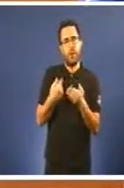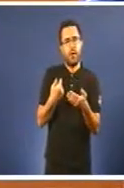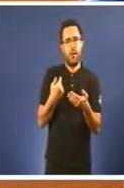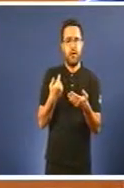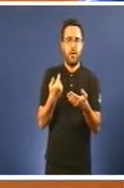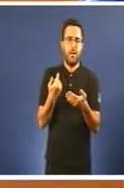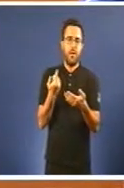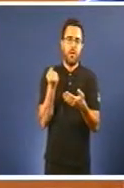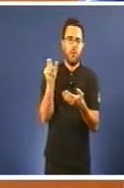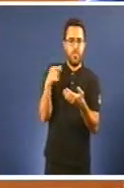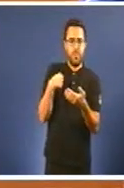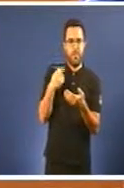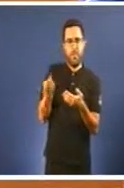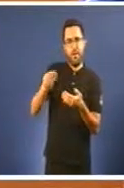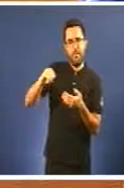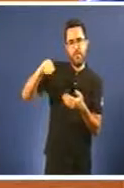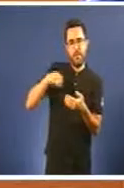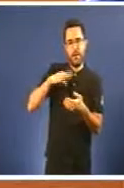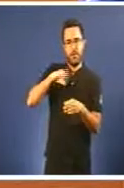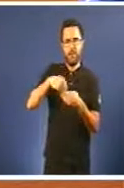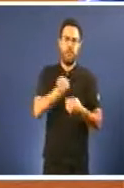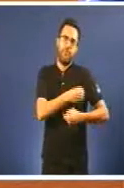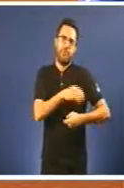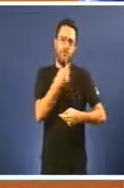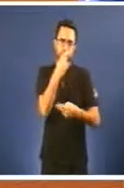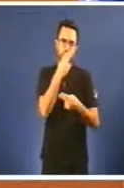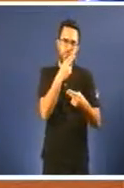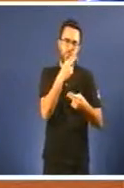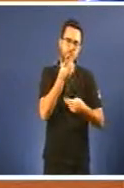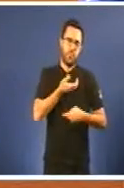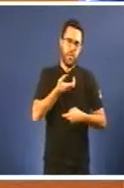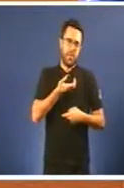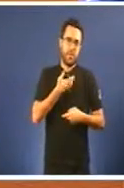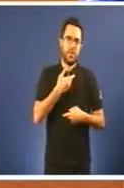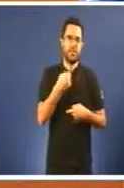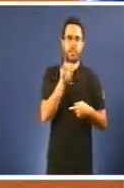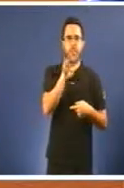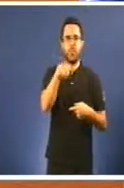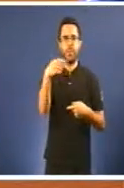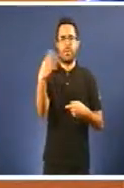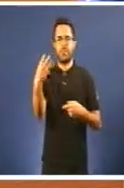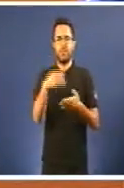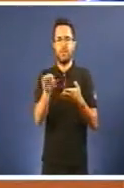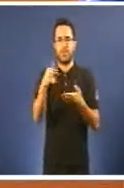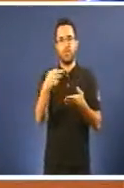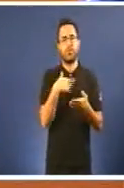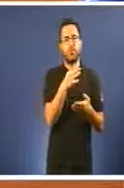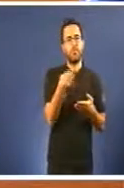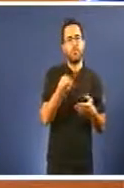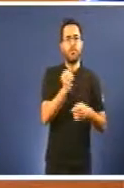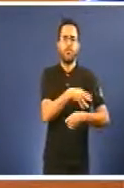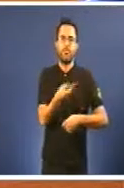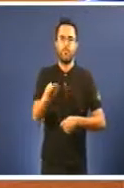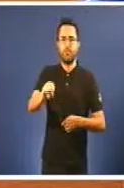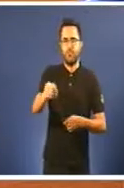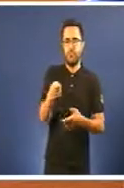un coste adicional o Concello da Coruña nas arcas municipais de 4,3 millóns de euros e tamén un coste adicional de 3 millóns de euros as cooperativistas.